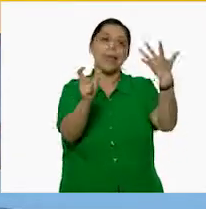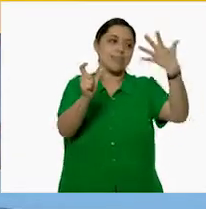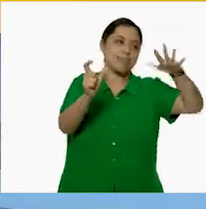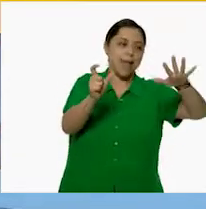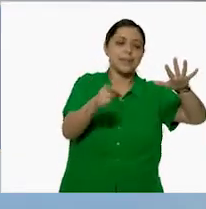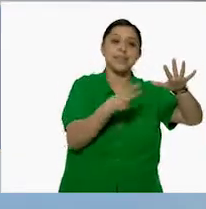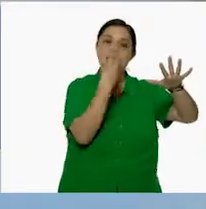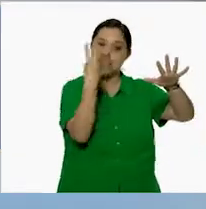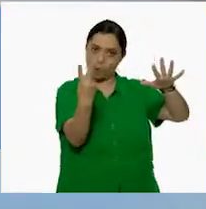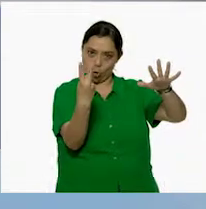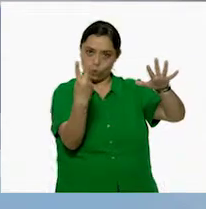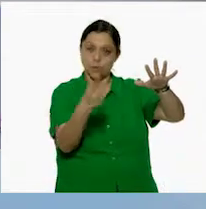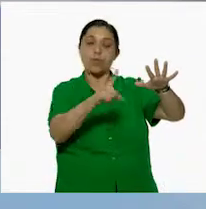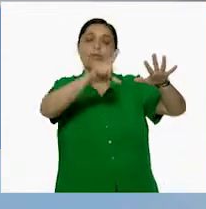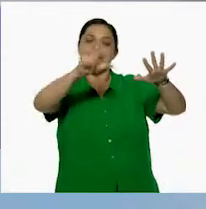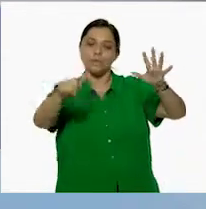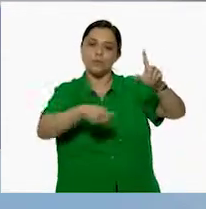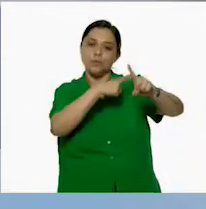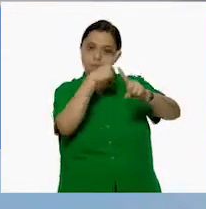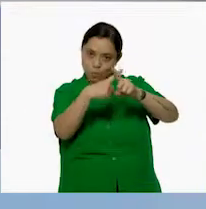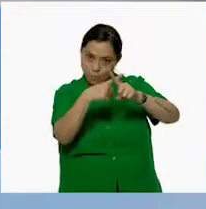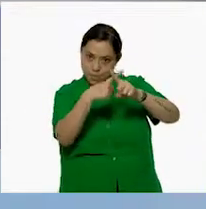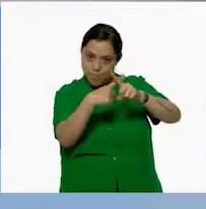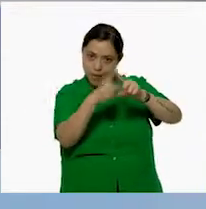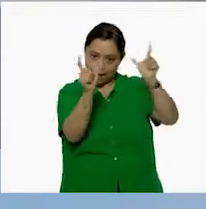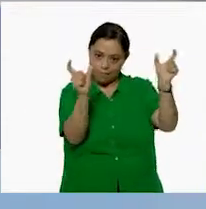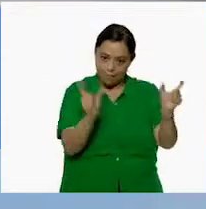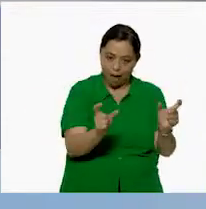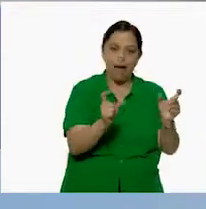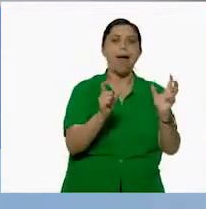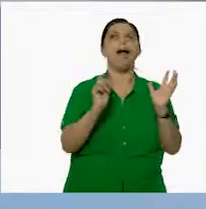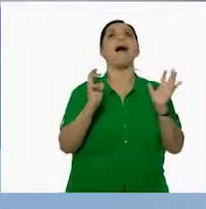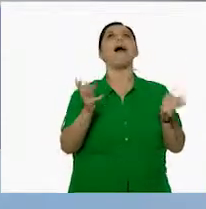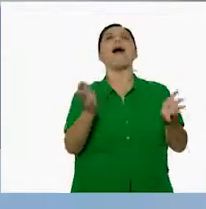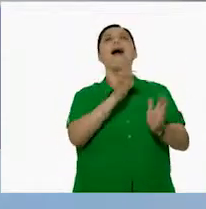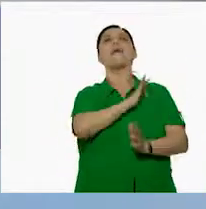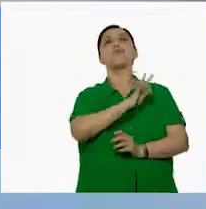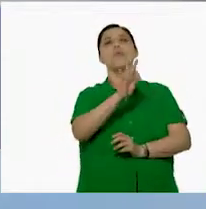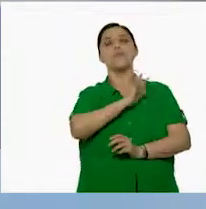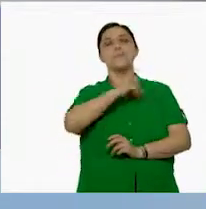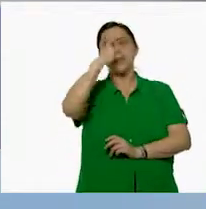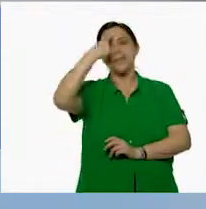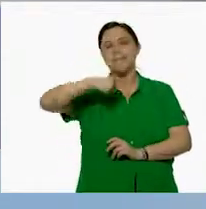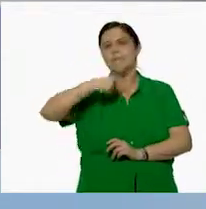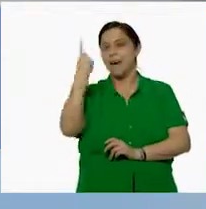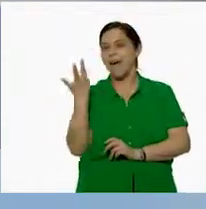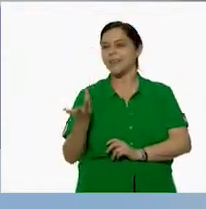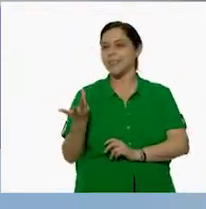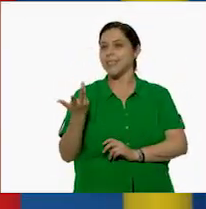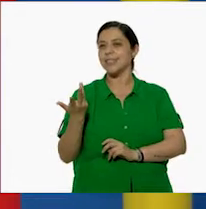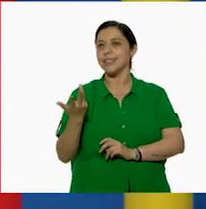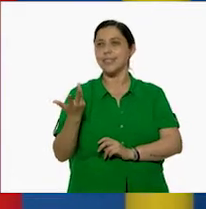multiplicar. Ah, pues así se puede multiplicar más fácil, ¿verdad?